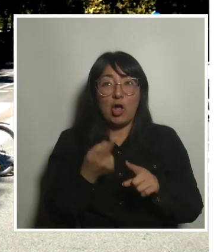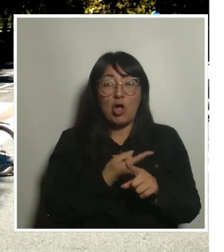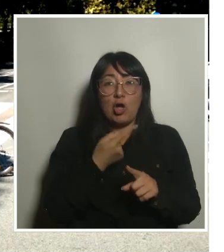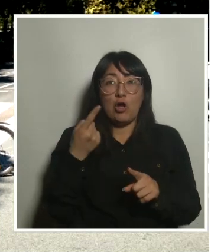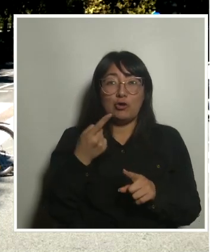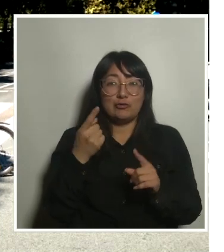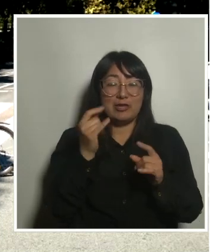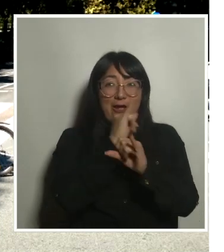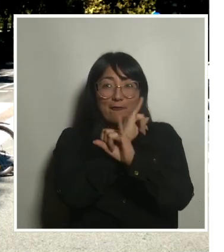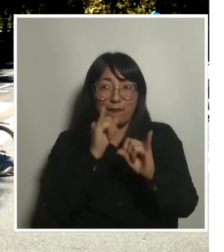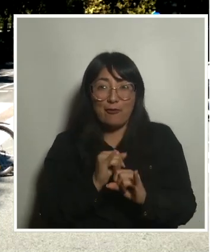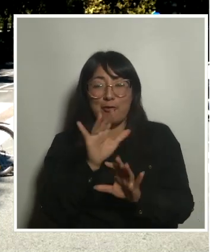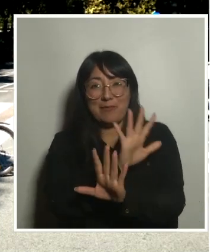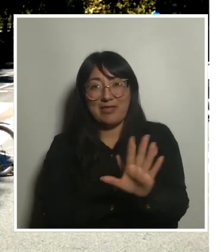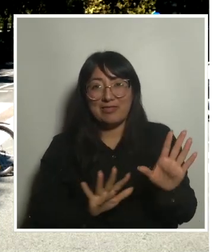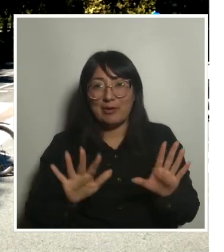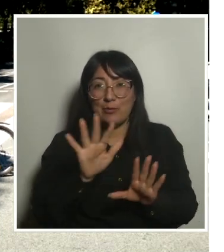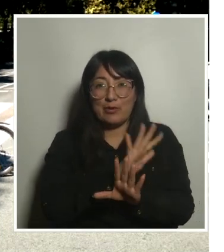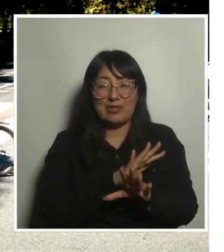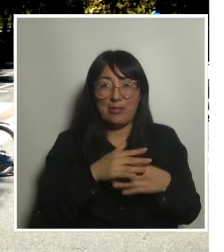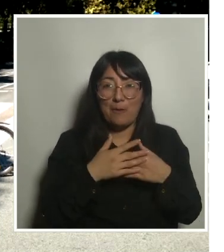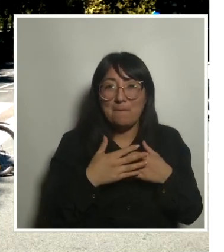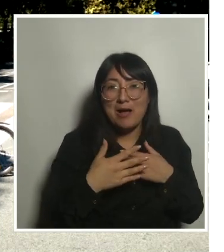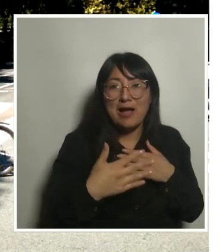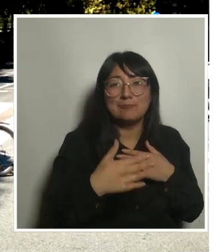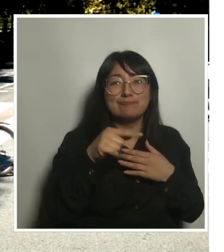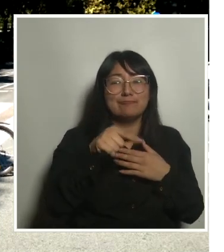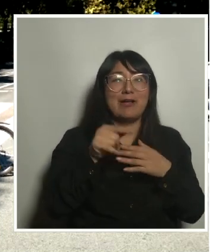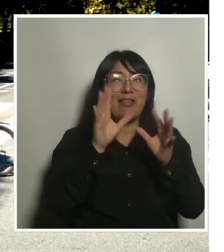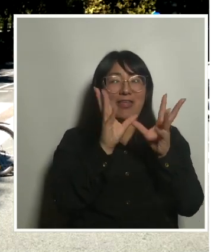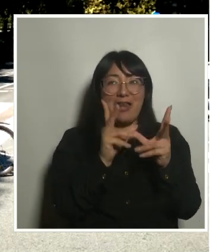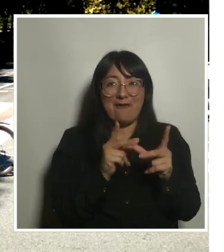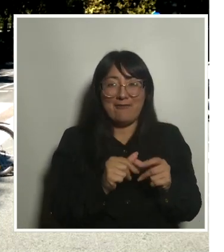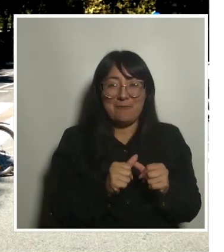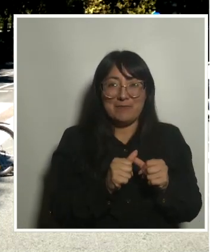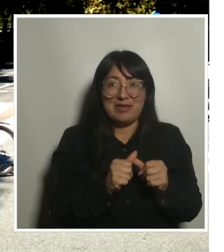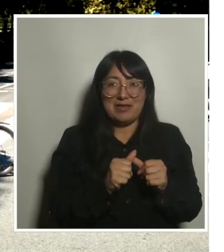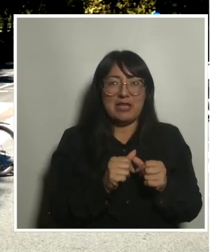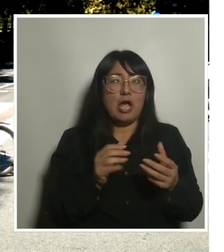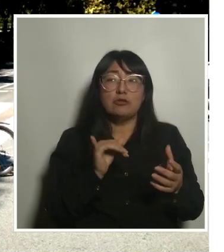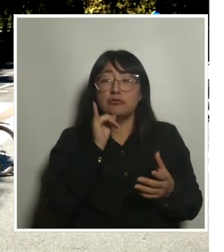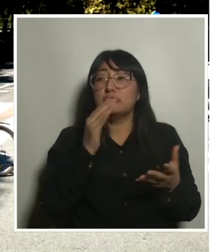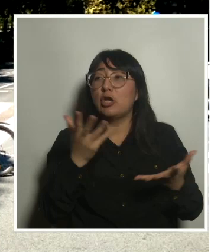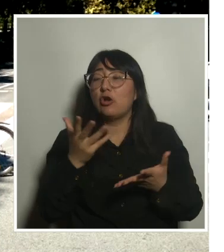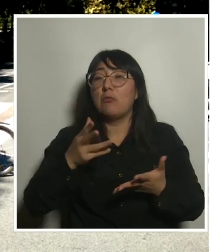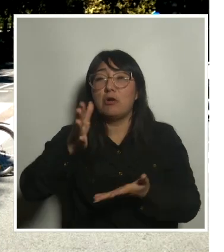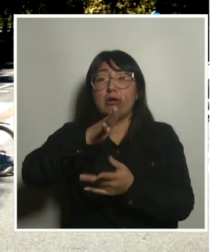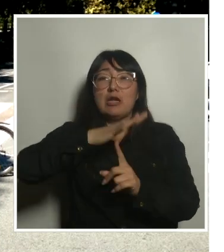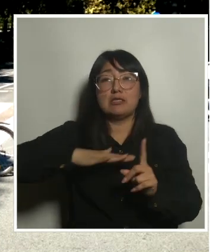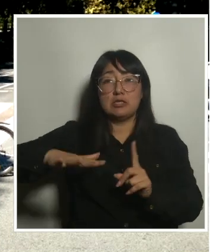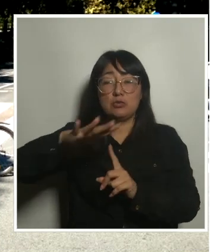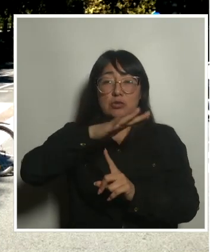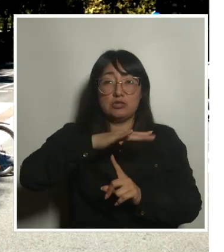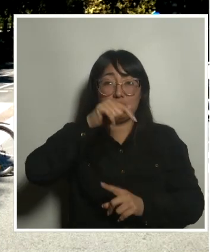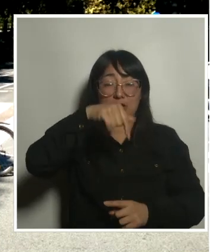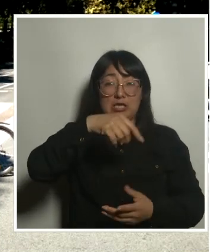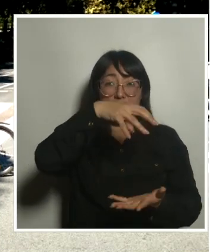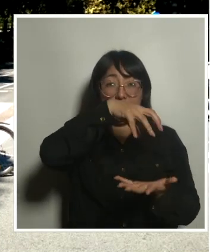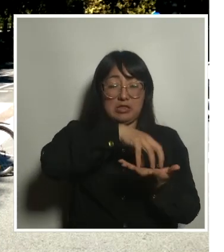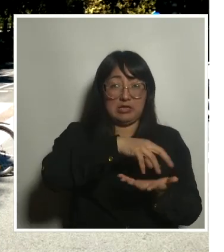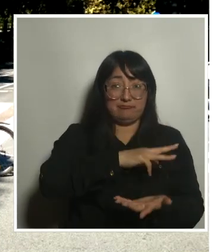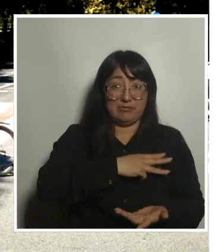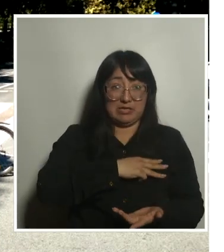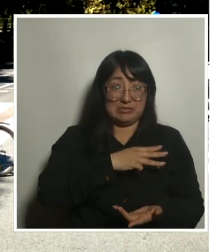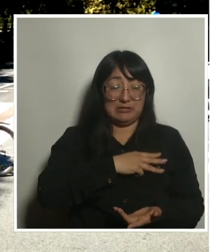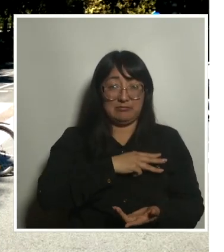modelos de cuidados que vayan más allá de la familia nuclear. No sé cómo es el caso de Santiago o de otras áreas metropolitanas